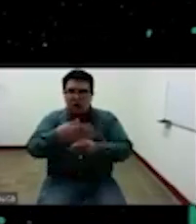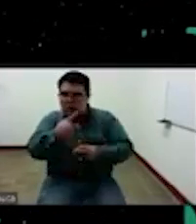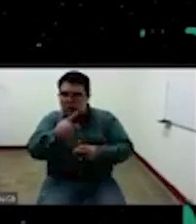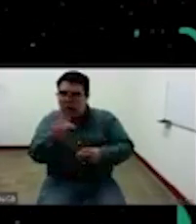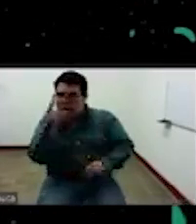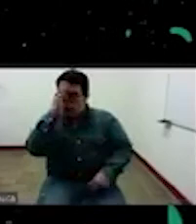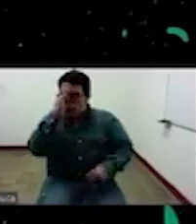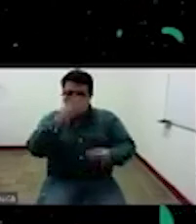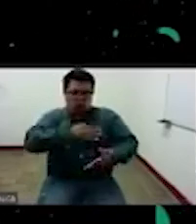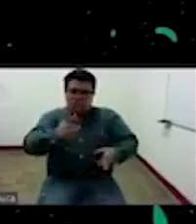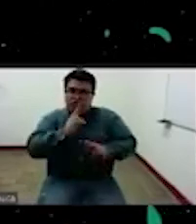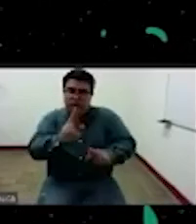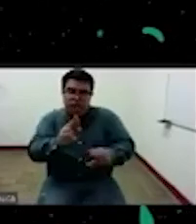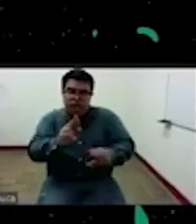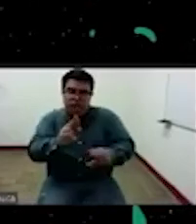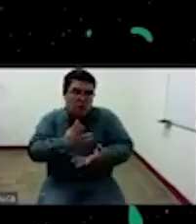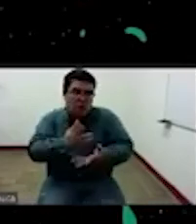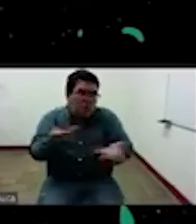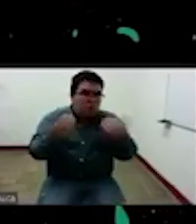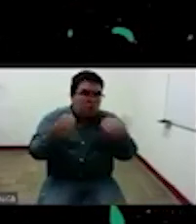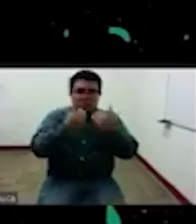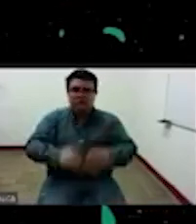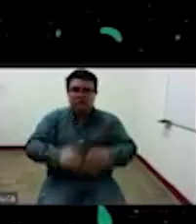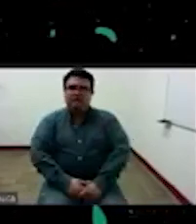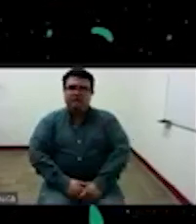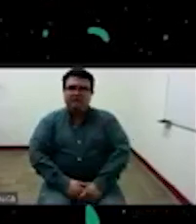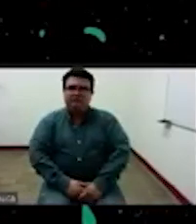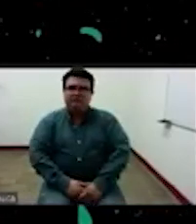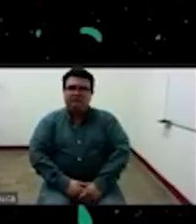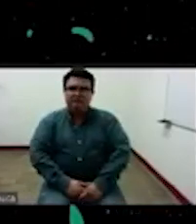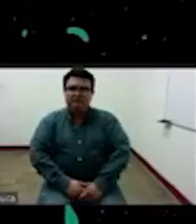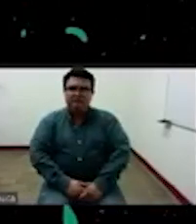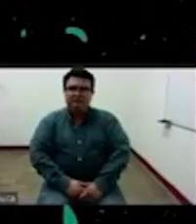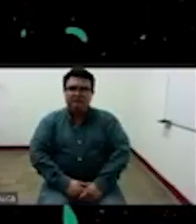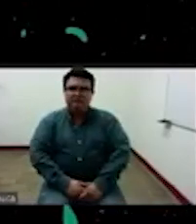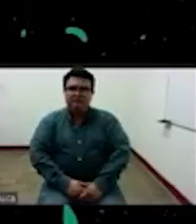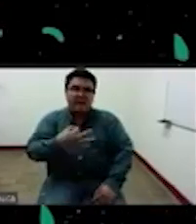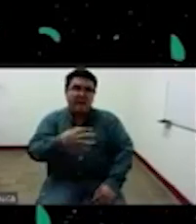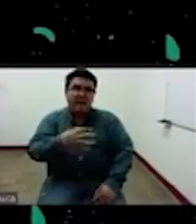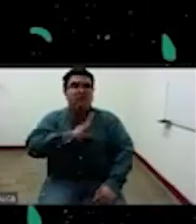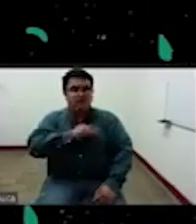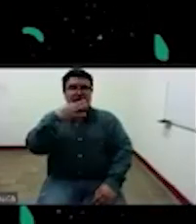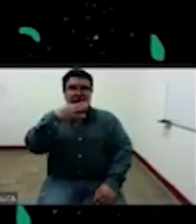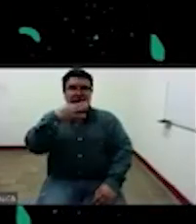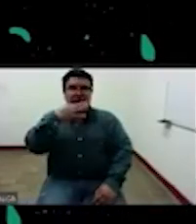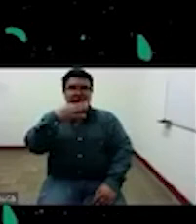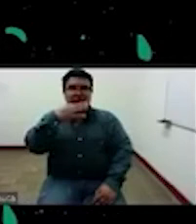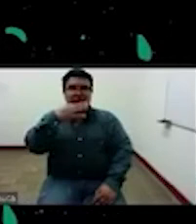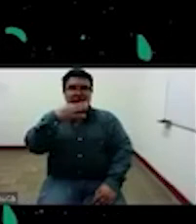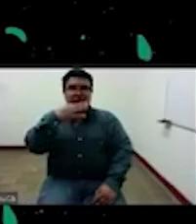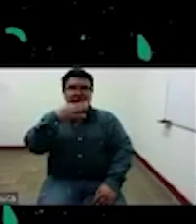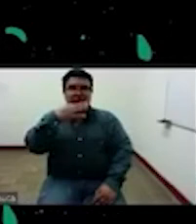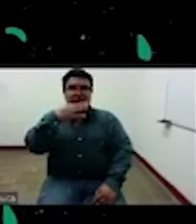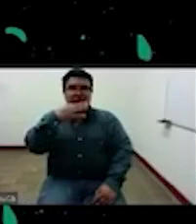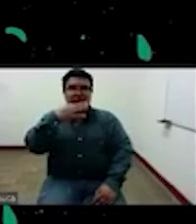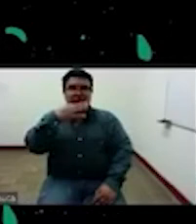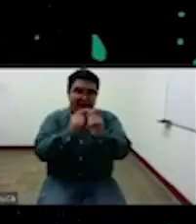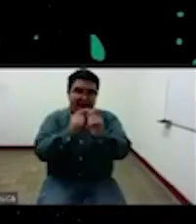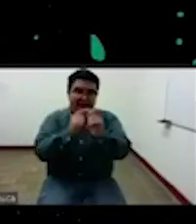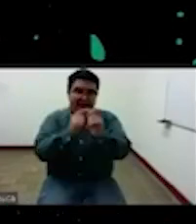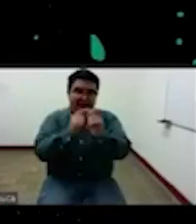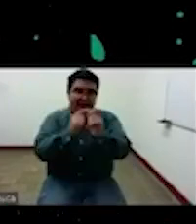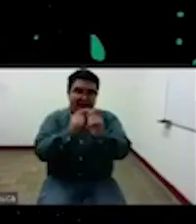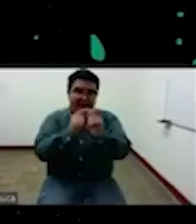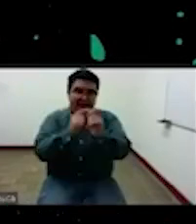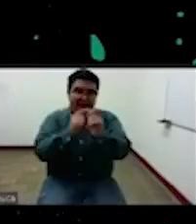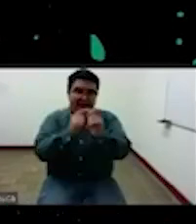o no yo yo la verdad estoy estoy muy contento de participar del espacio nuevamente agradecer a